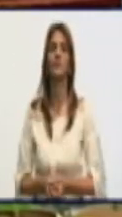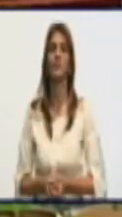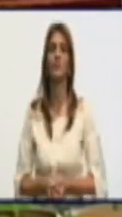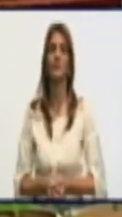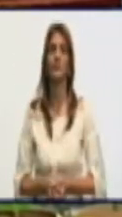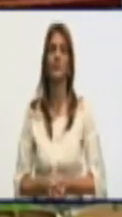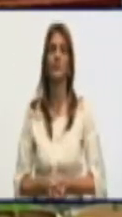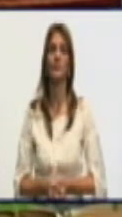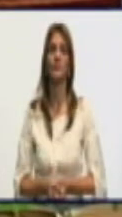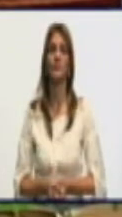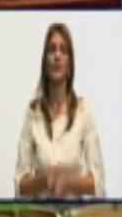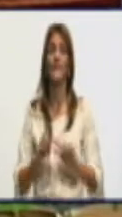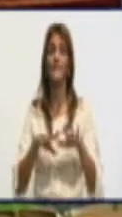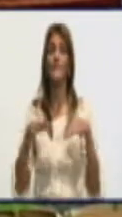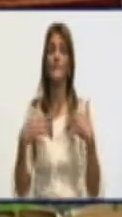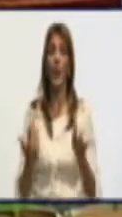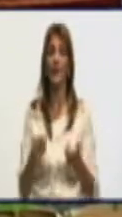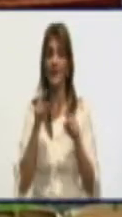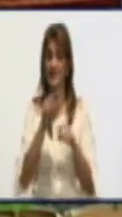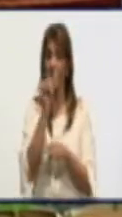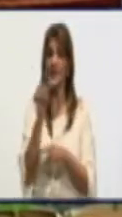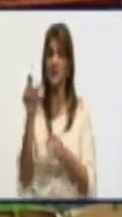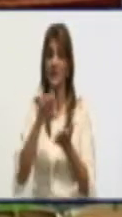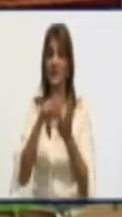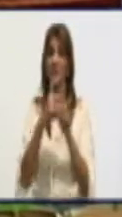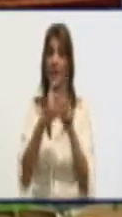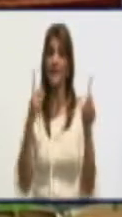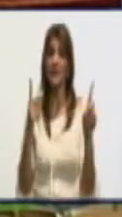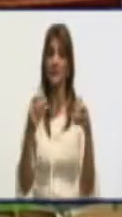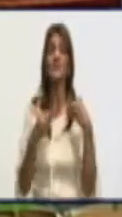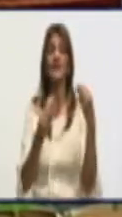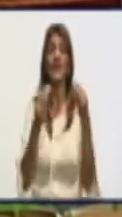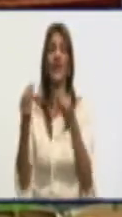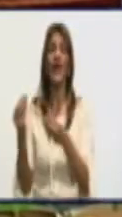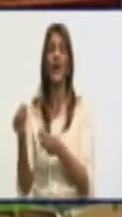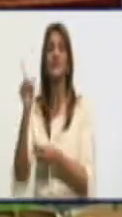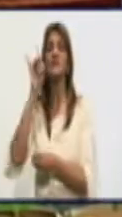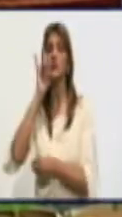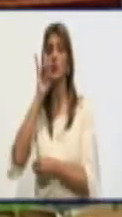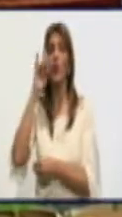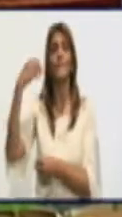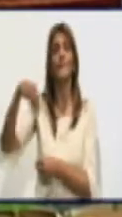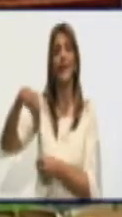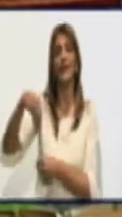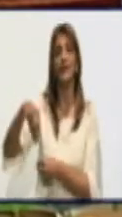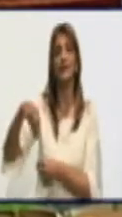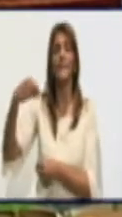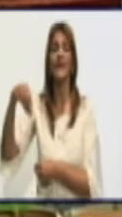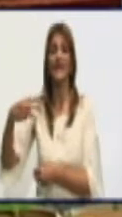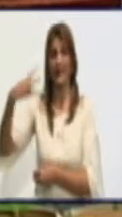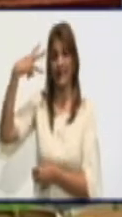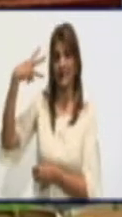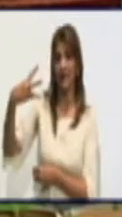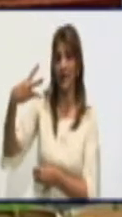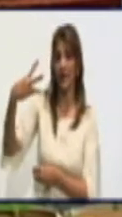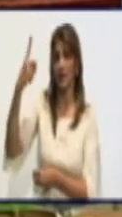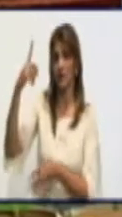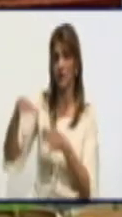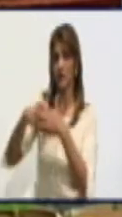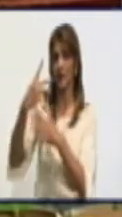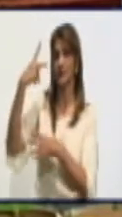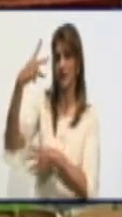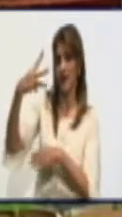porque se le da desayuno, merienda y merienda. En medio de esta situación de